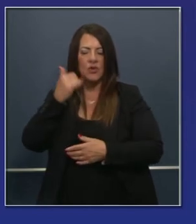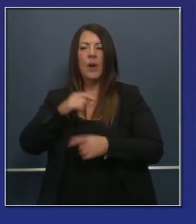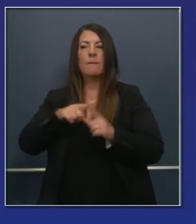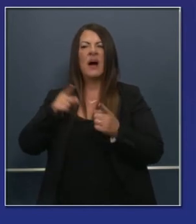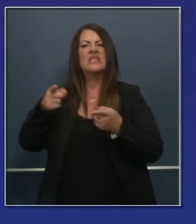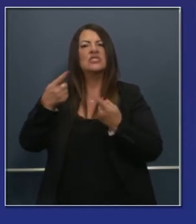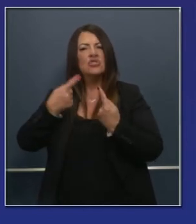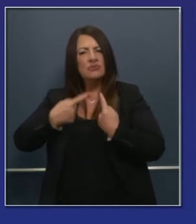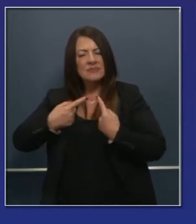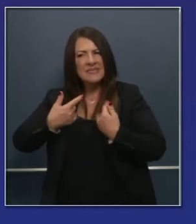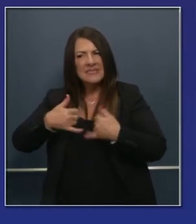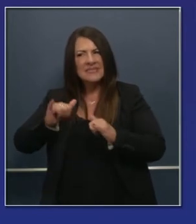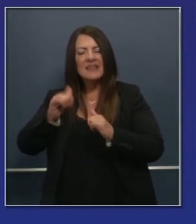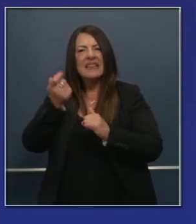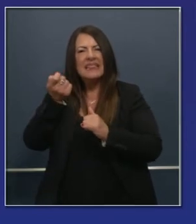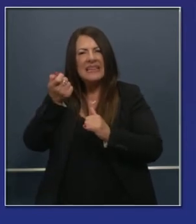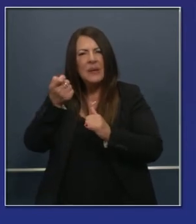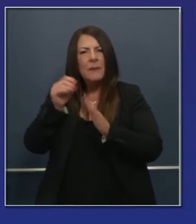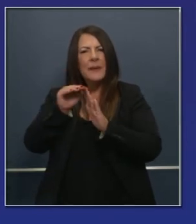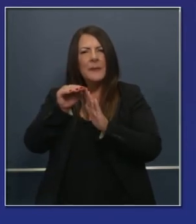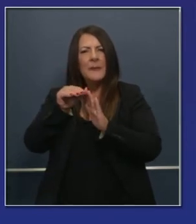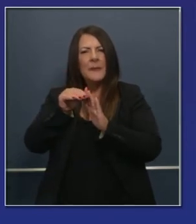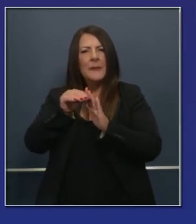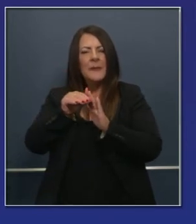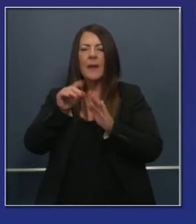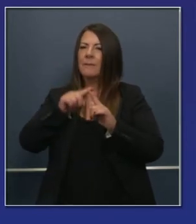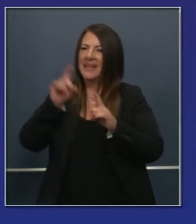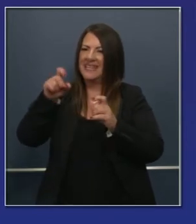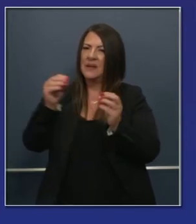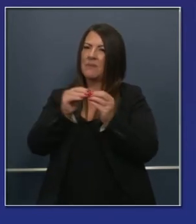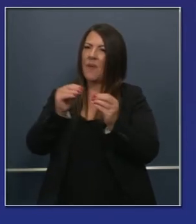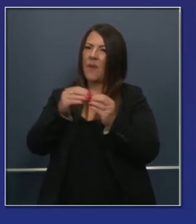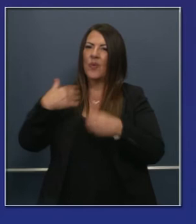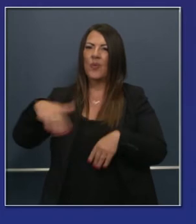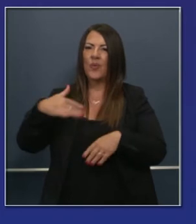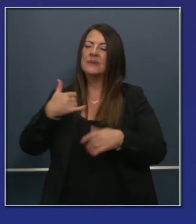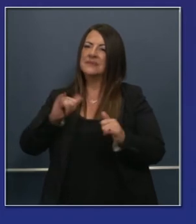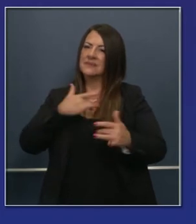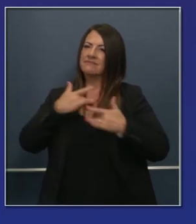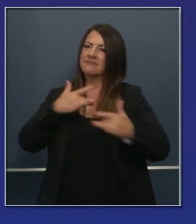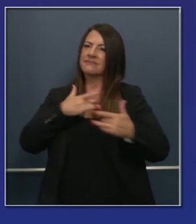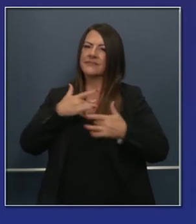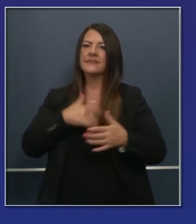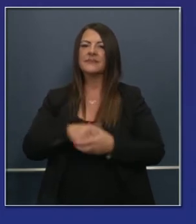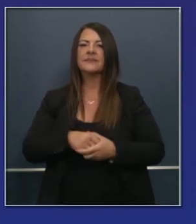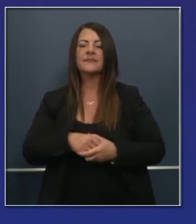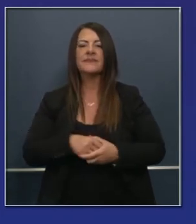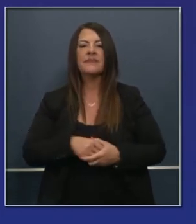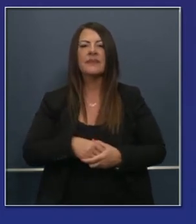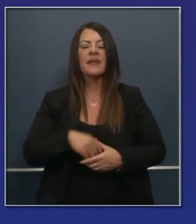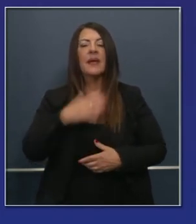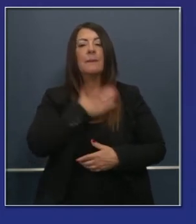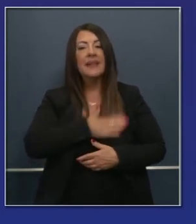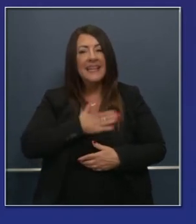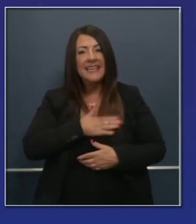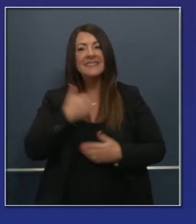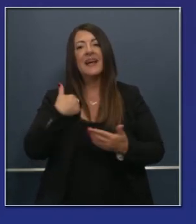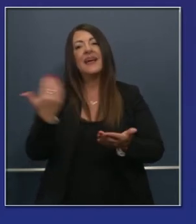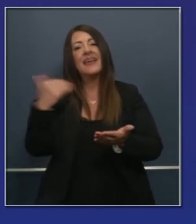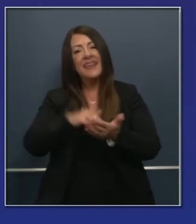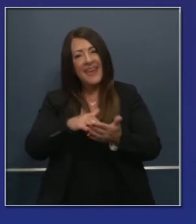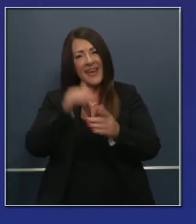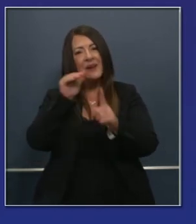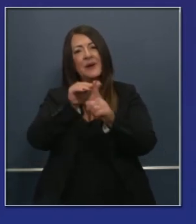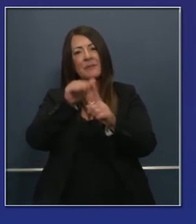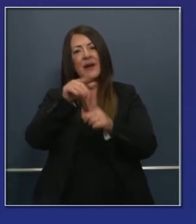la tasa de crecimiento ha ido bajando aunque sigue creciendo. Eso es lo que nos preocupa y como dijo el superintendente yo lo diré siempre por favor